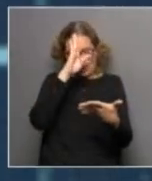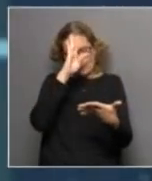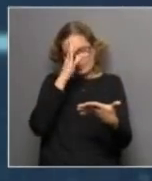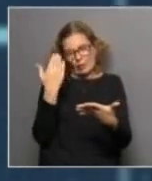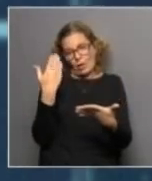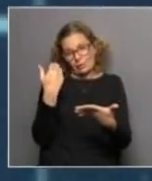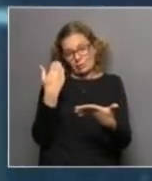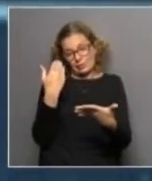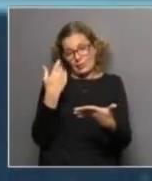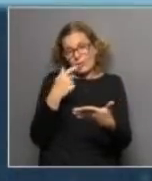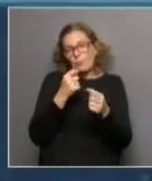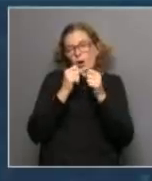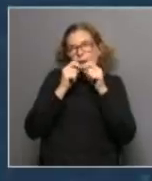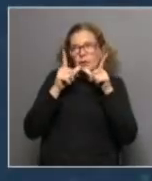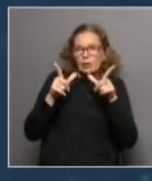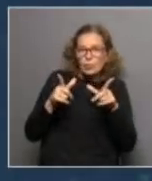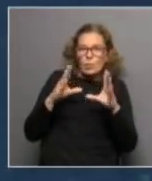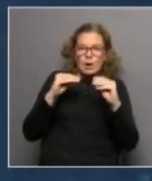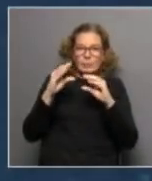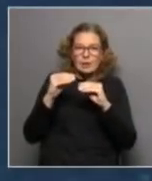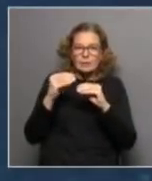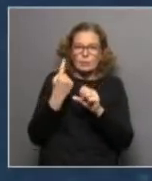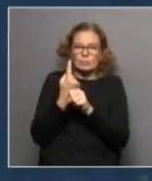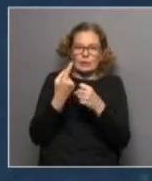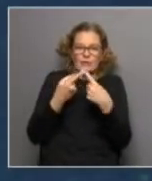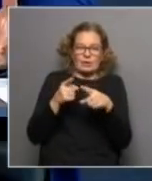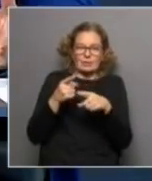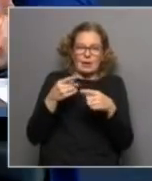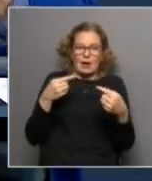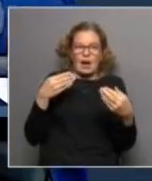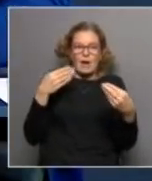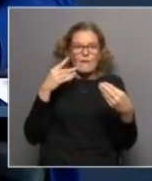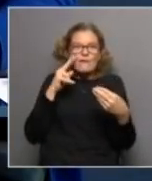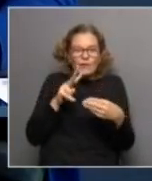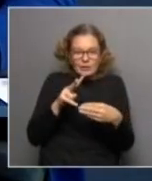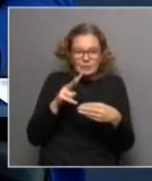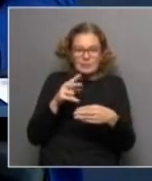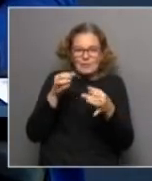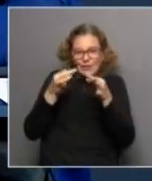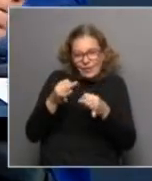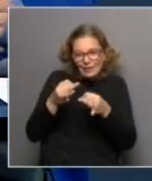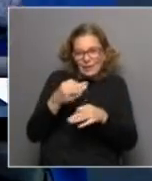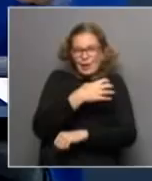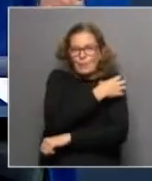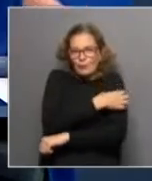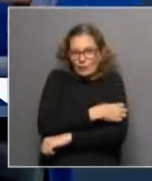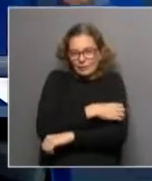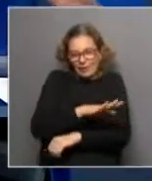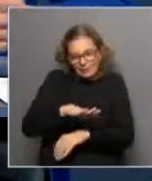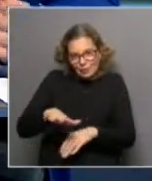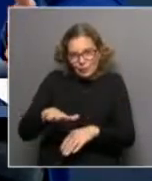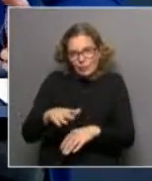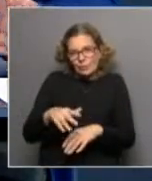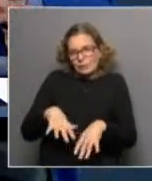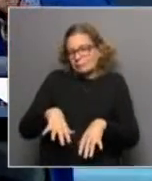vuelta cualquier literatura que exista una cosa es enfrentarte a la pobreza infantil desde el territorio no tiene nada que ver con lo que puede